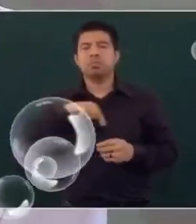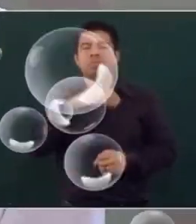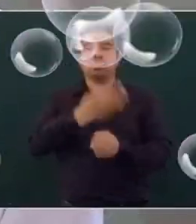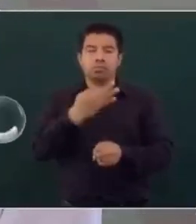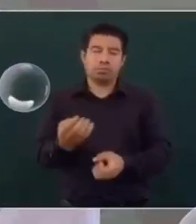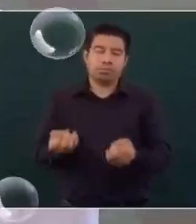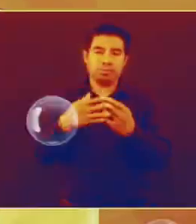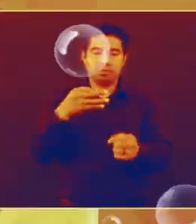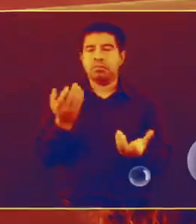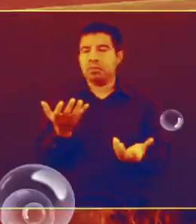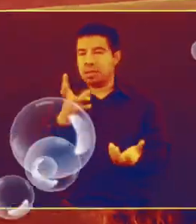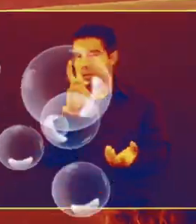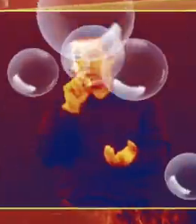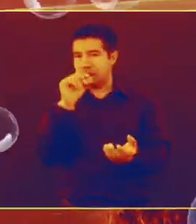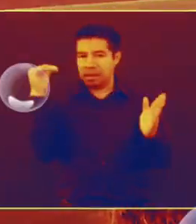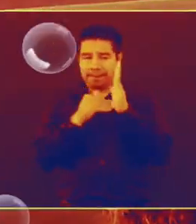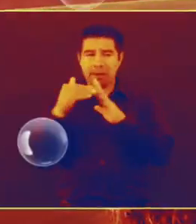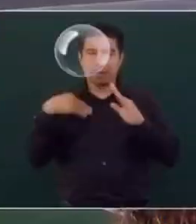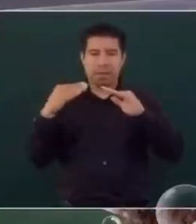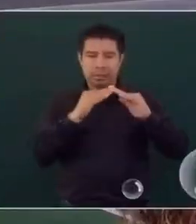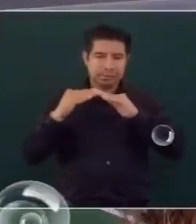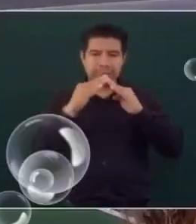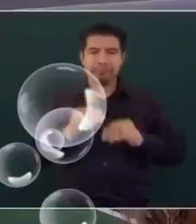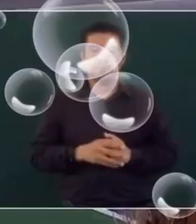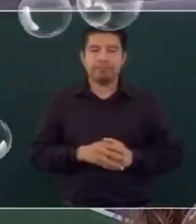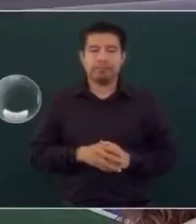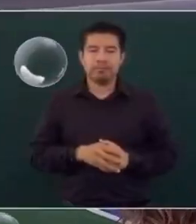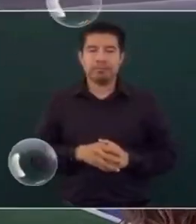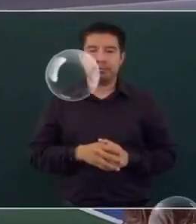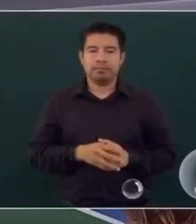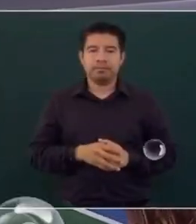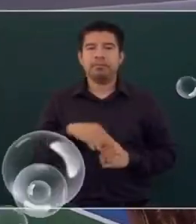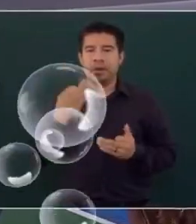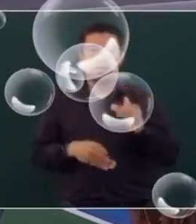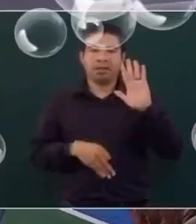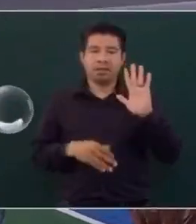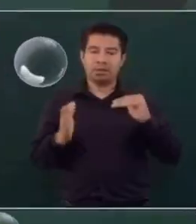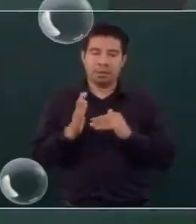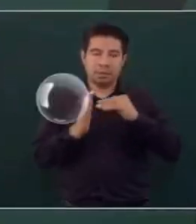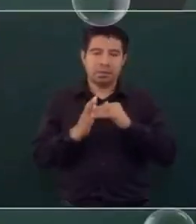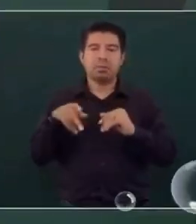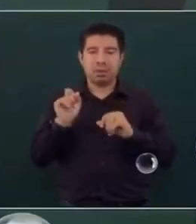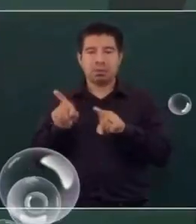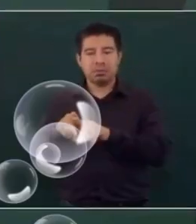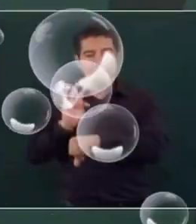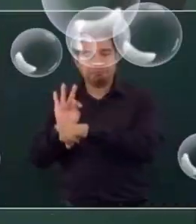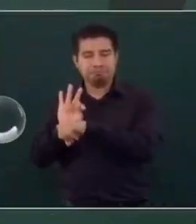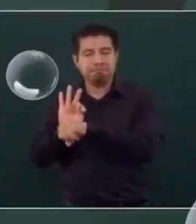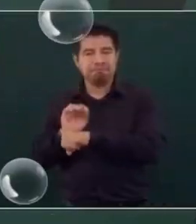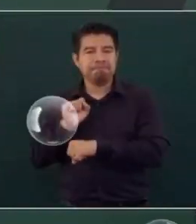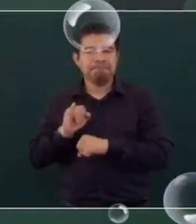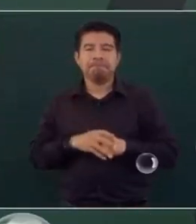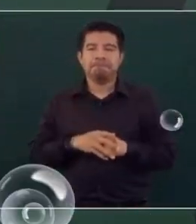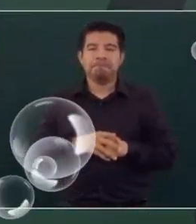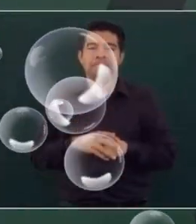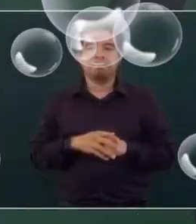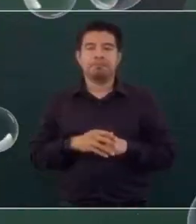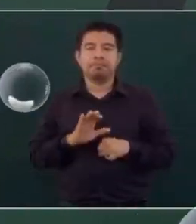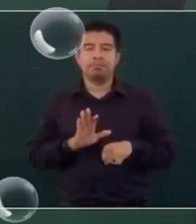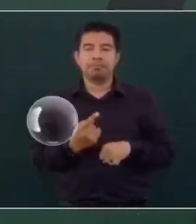ayudando de manera directa a 30 millones de hogares. Quedan 5, pero también se están beneficiando. Porque